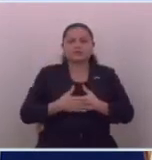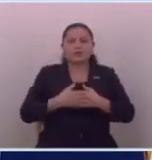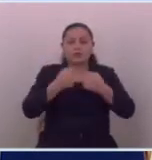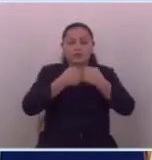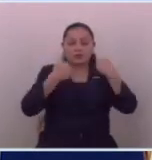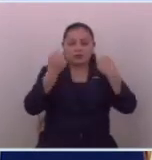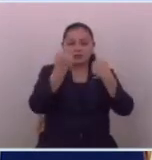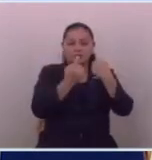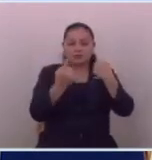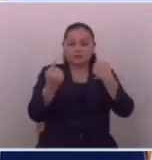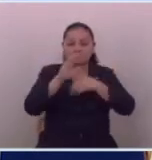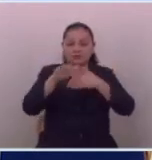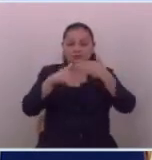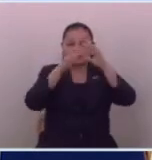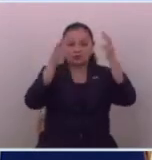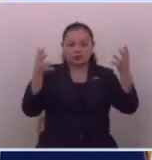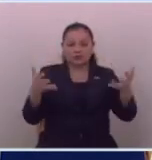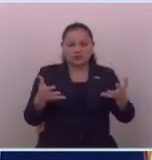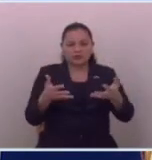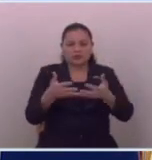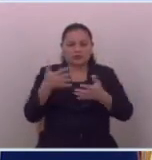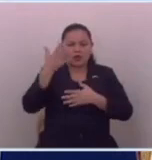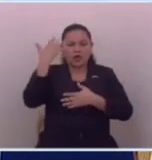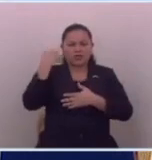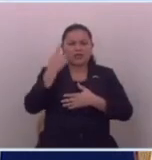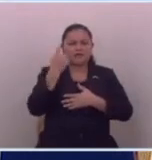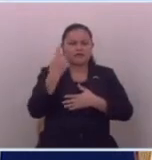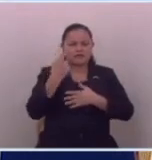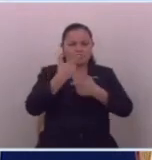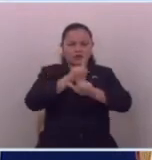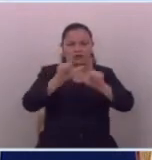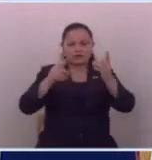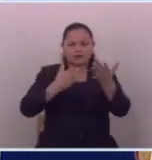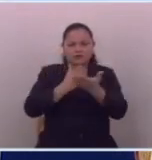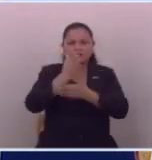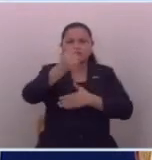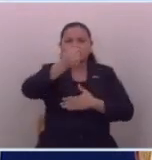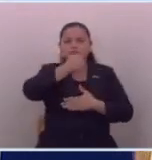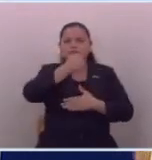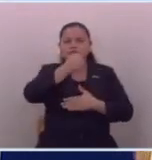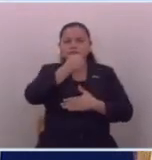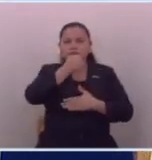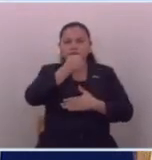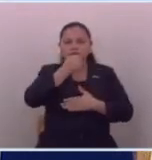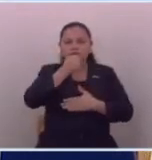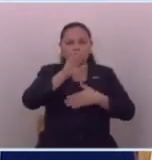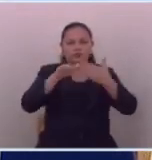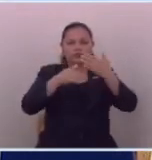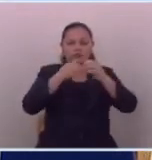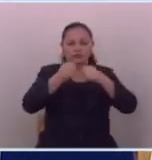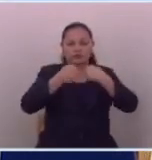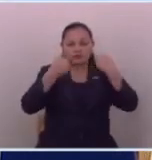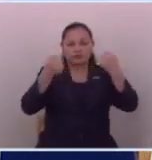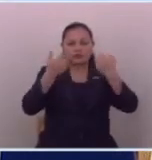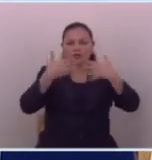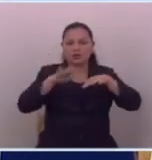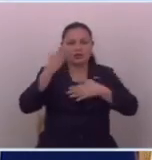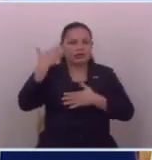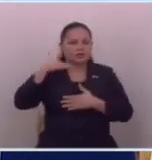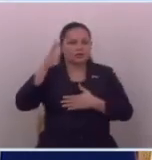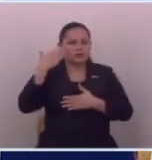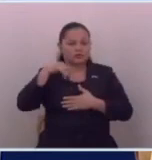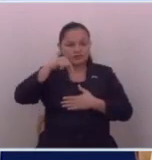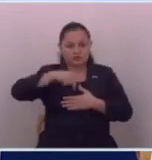millones de personas a nivel mundial que antes carecían de libre acceso a la información de los medios tradicionales.